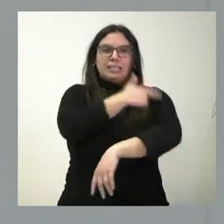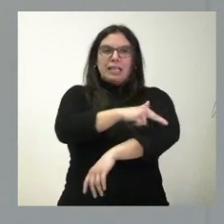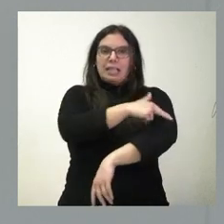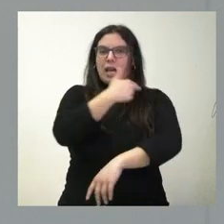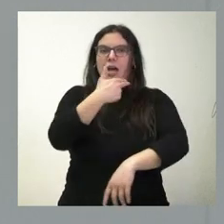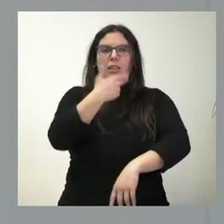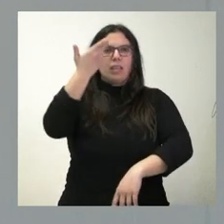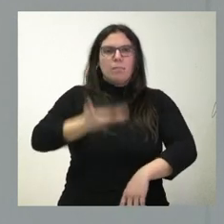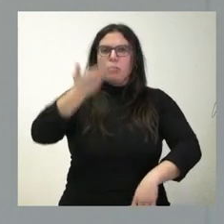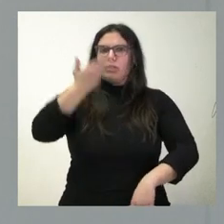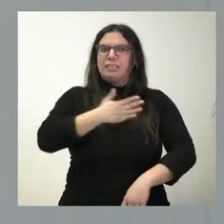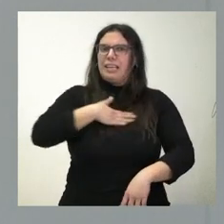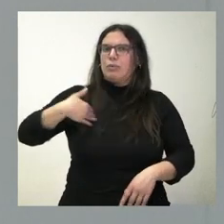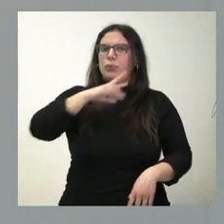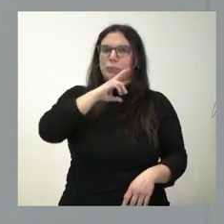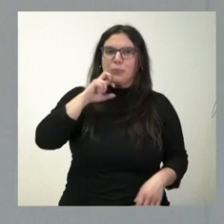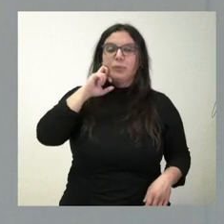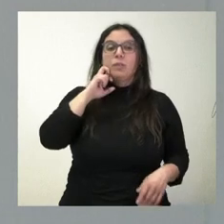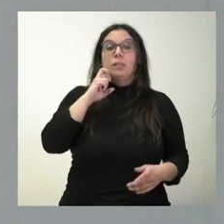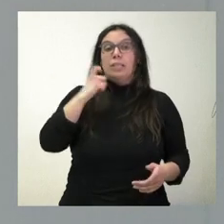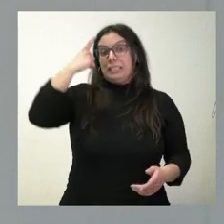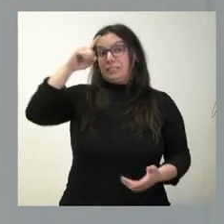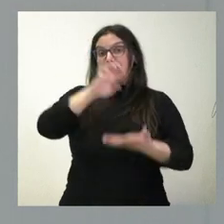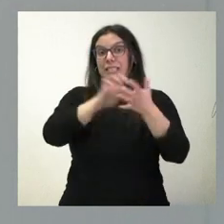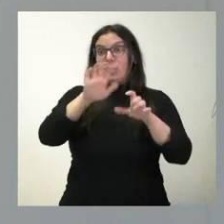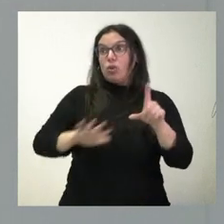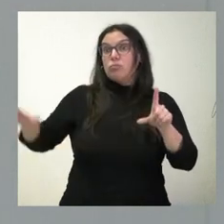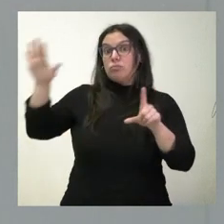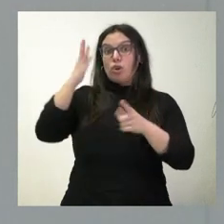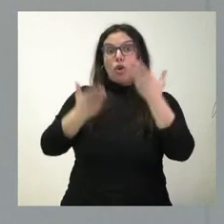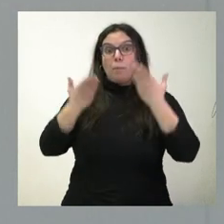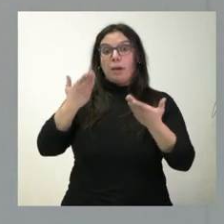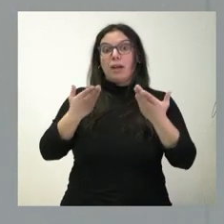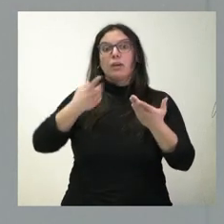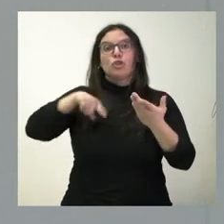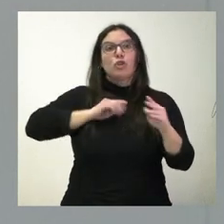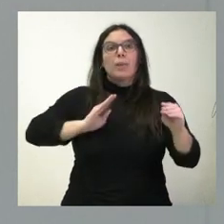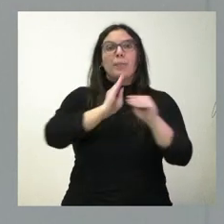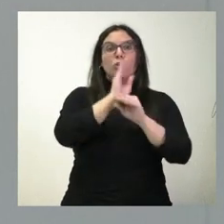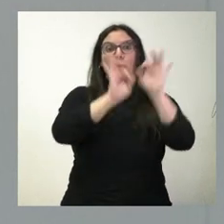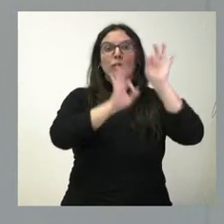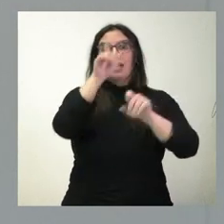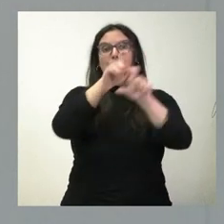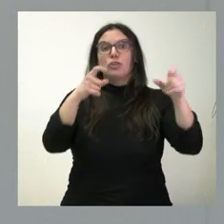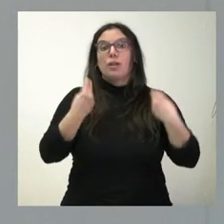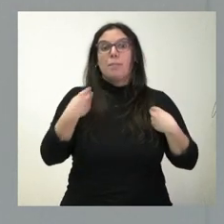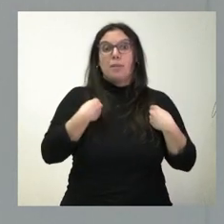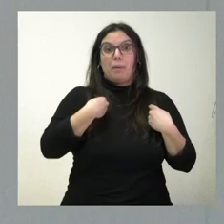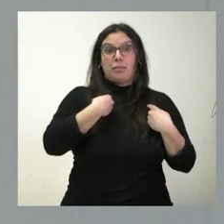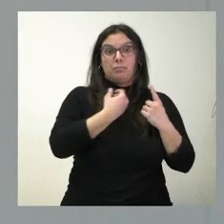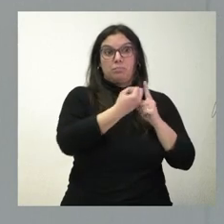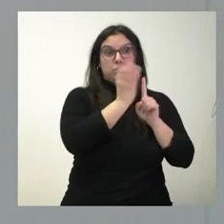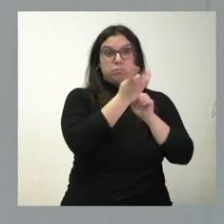pública. De hecho, como usted sabe, Castilla y León es de las comunidades autónomas con mayor inversión por habitante en materia sanitaria.